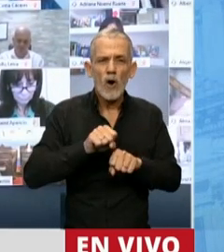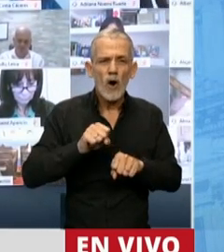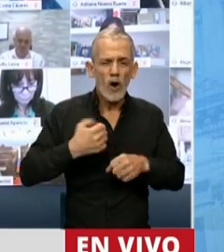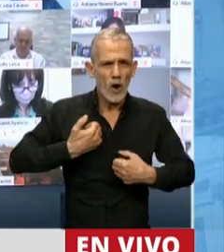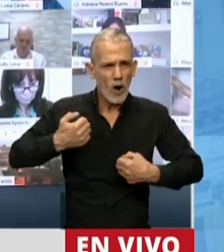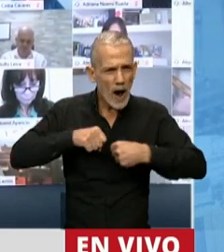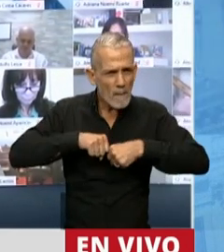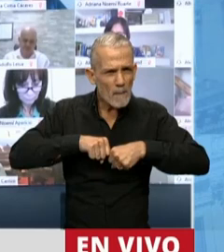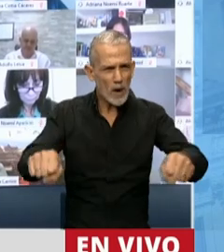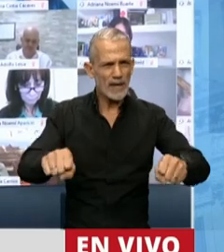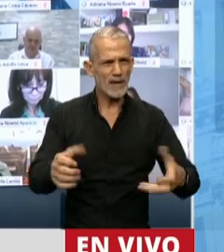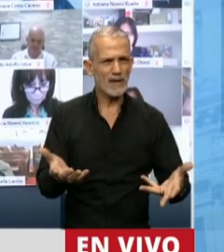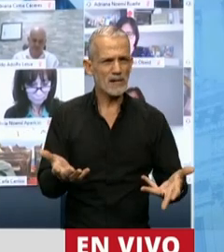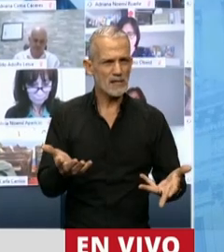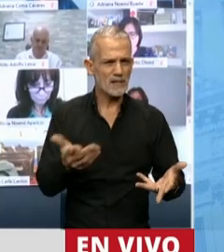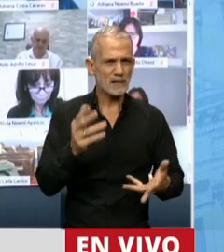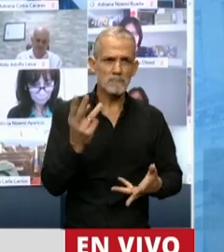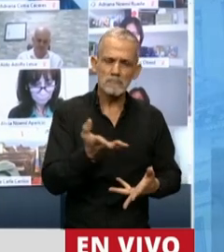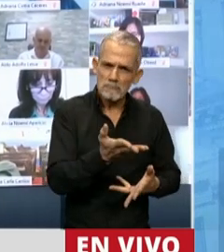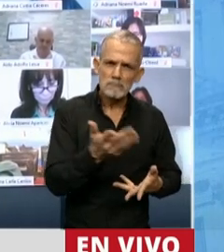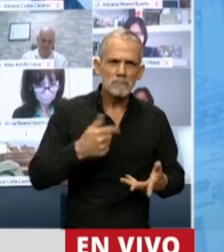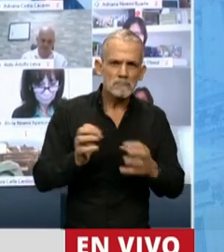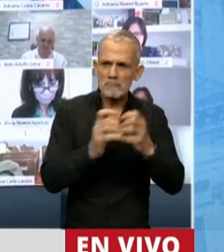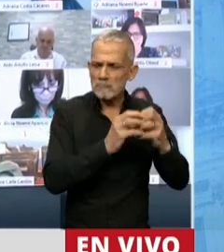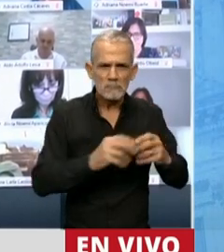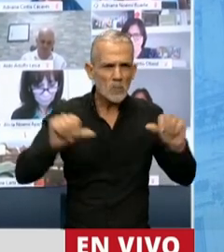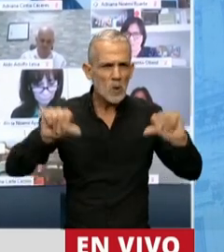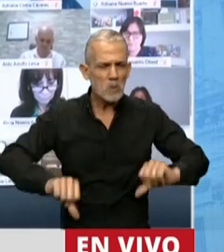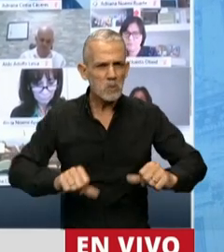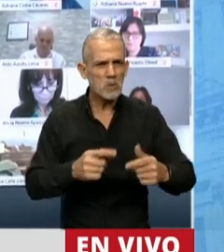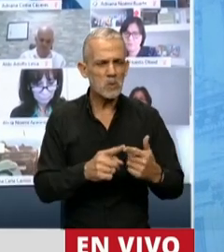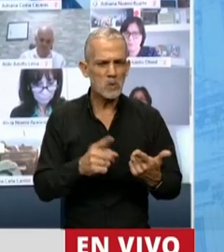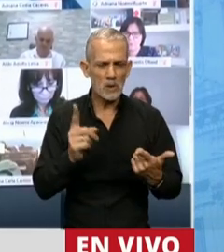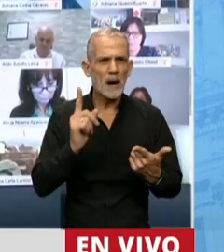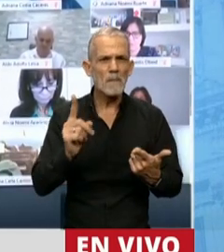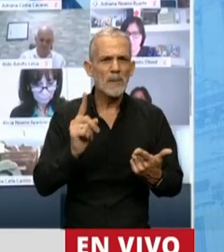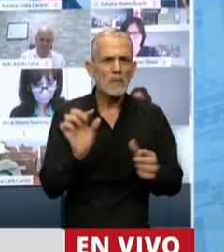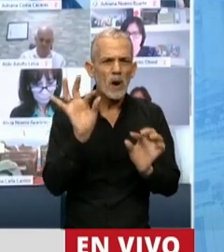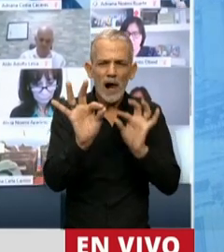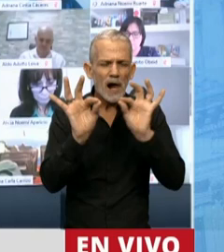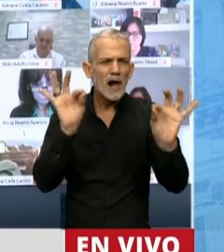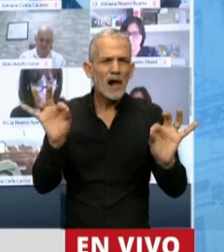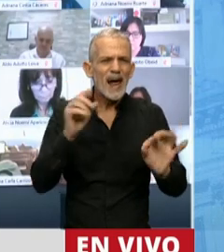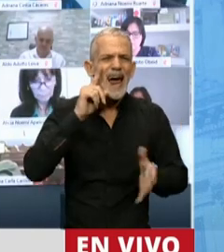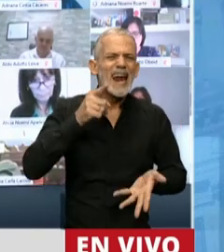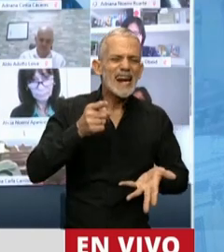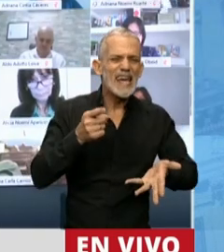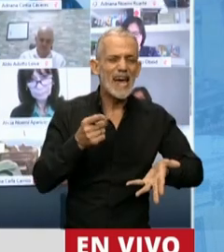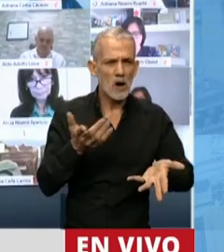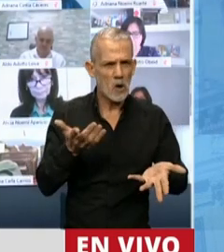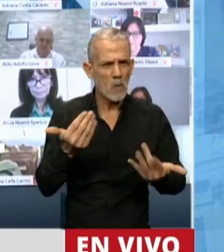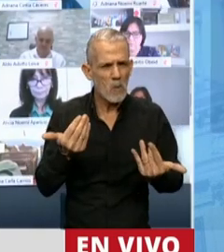morir. Y no podemos sesionar, no podemos tomar los mismos pequeños riesgos con todas las